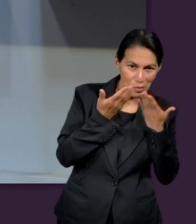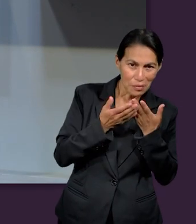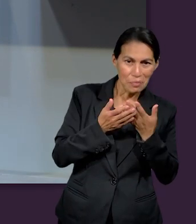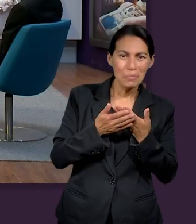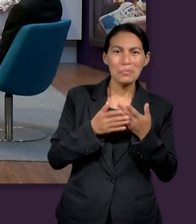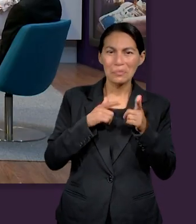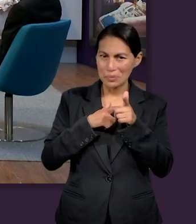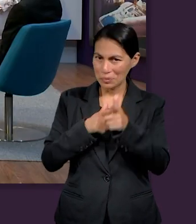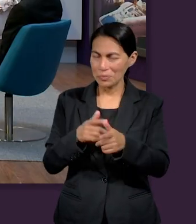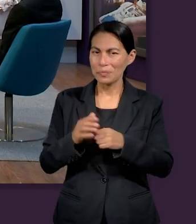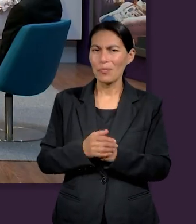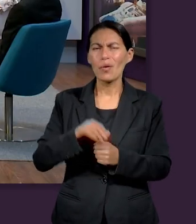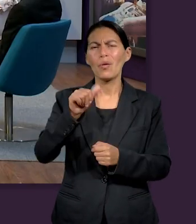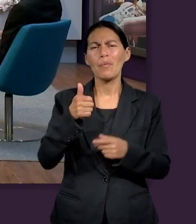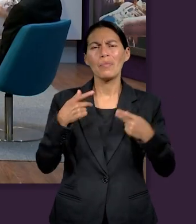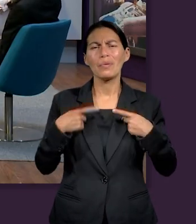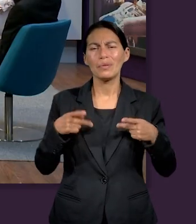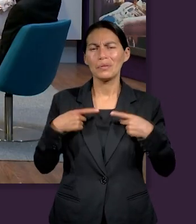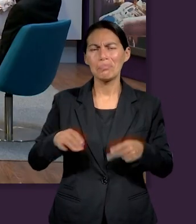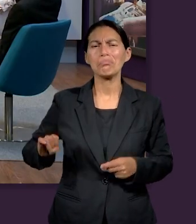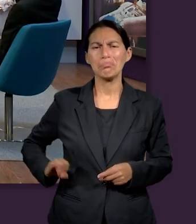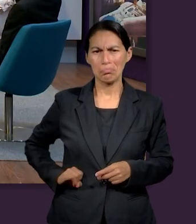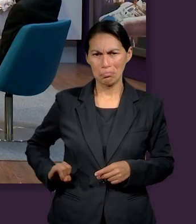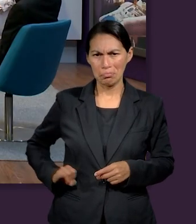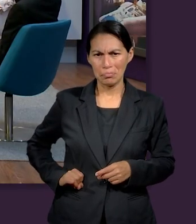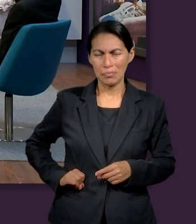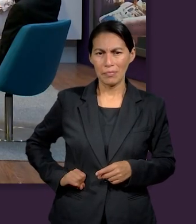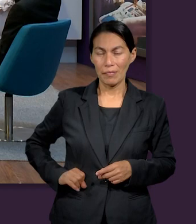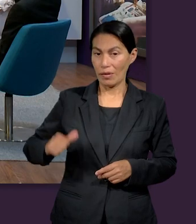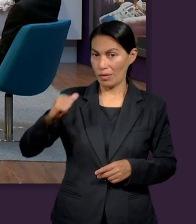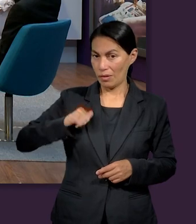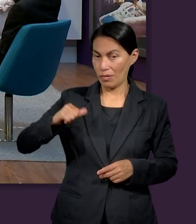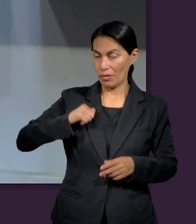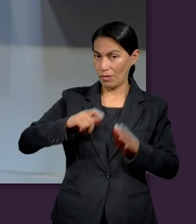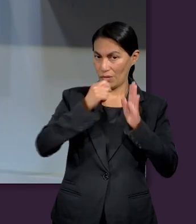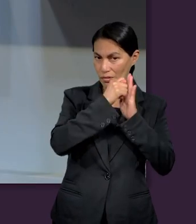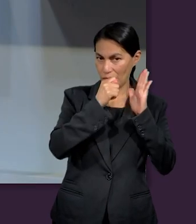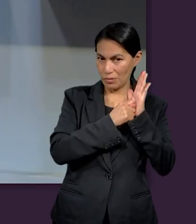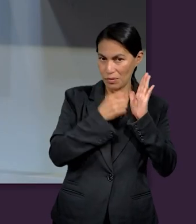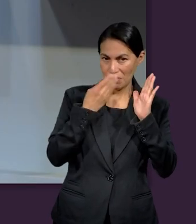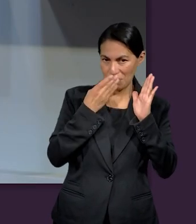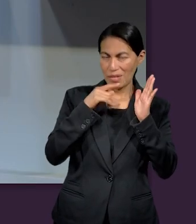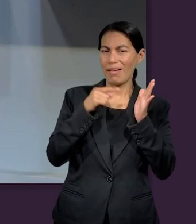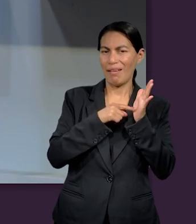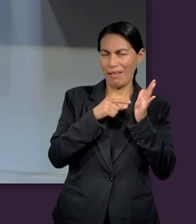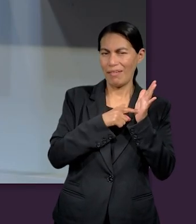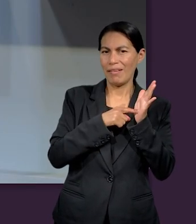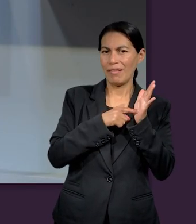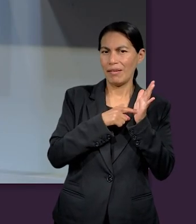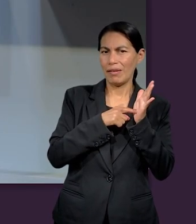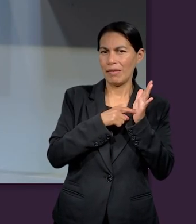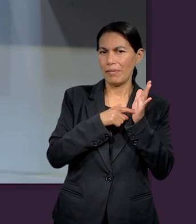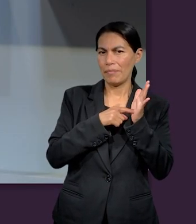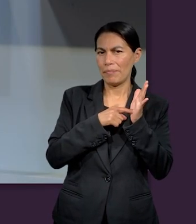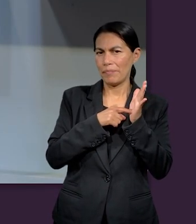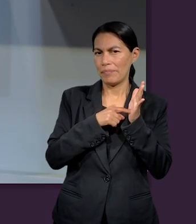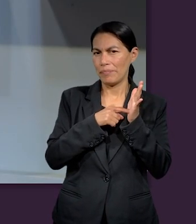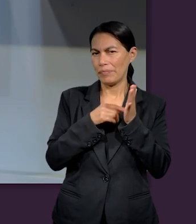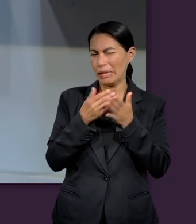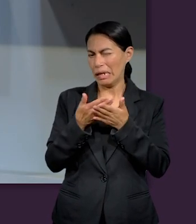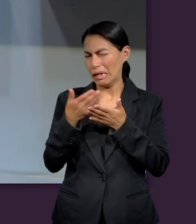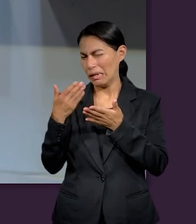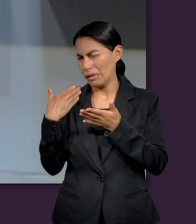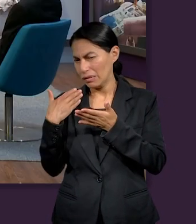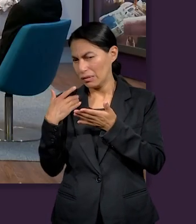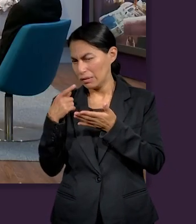estudio en esta hora y nos vamos a un personaje muy interesante del antiguo testamento que no lo había yo visto